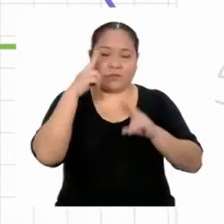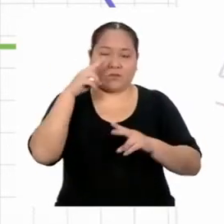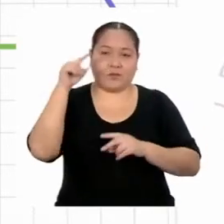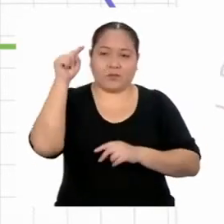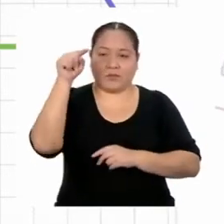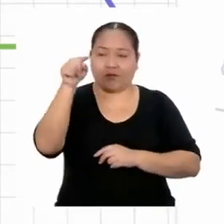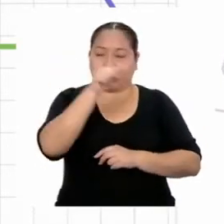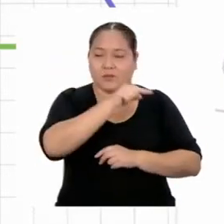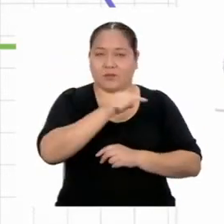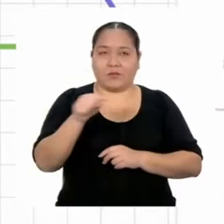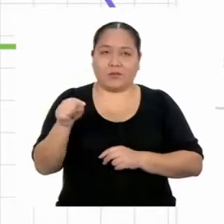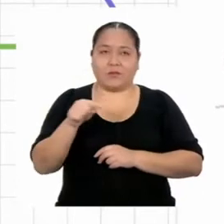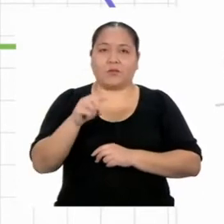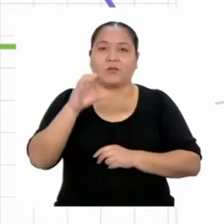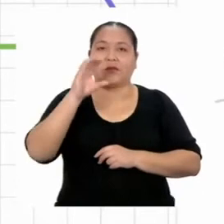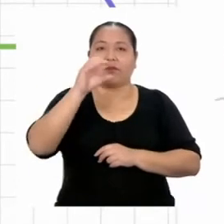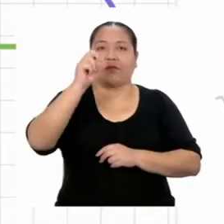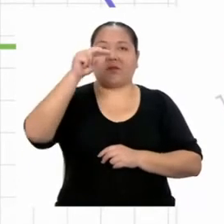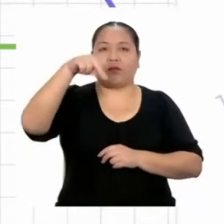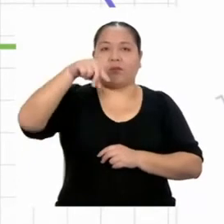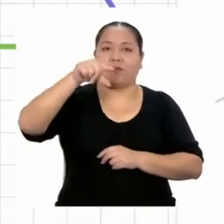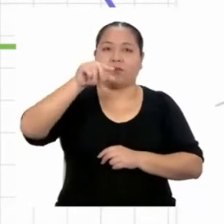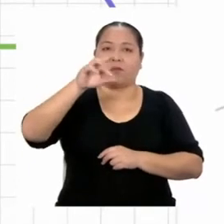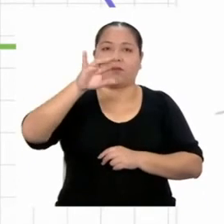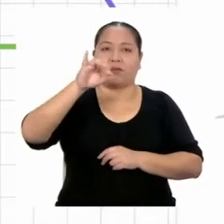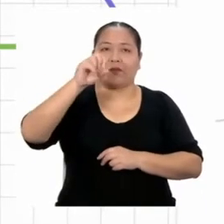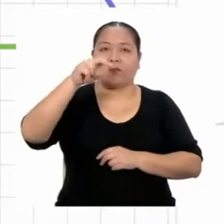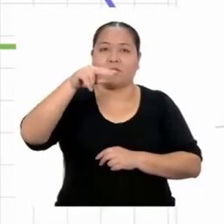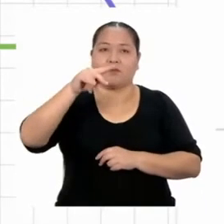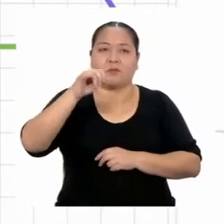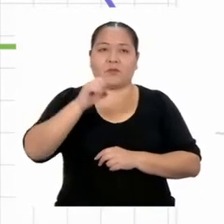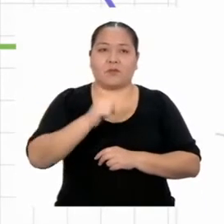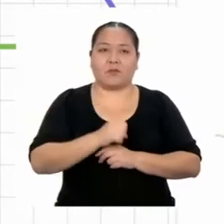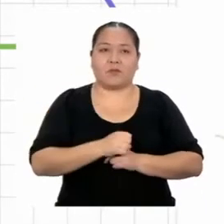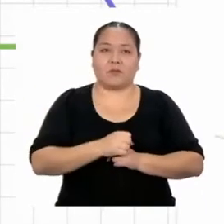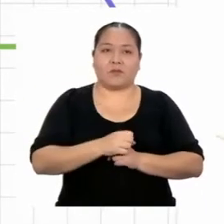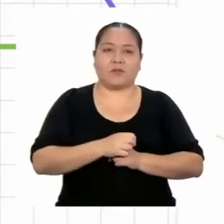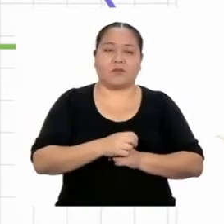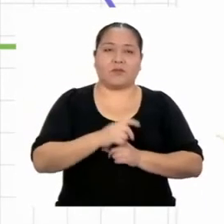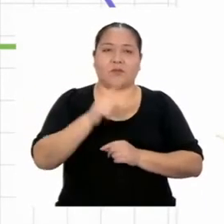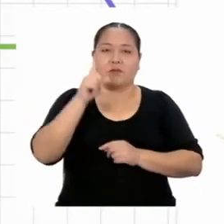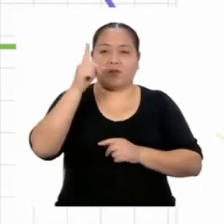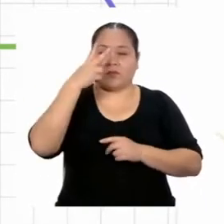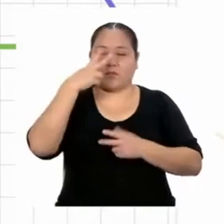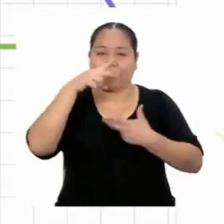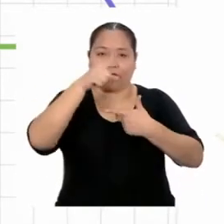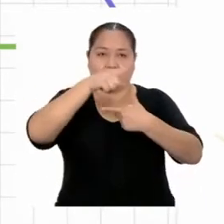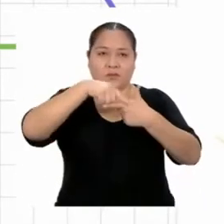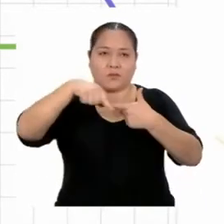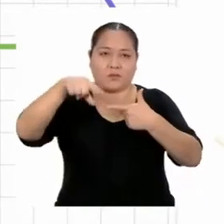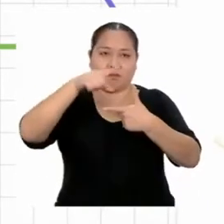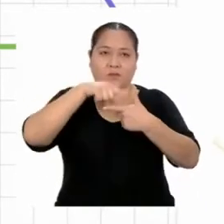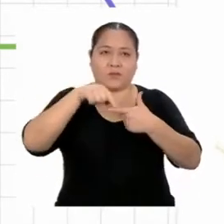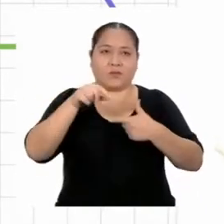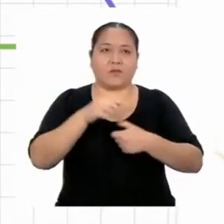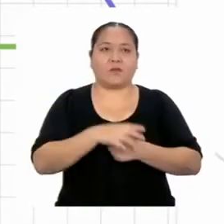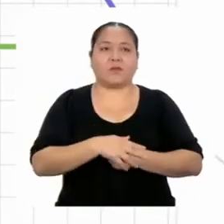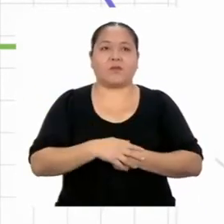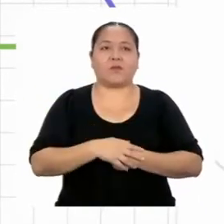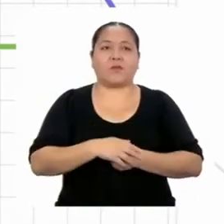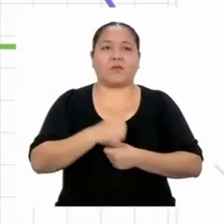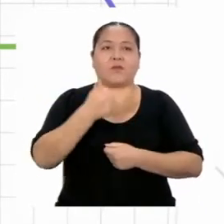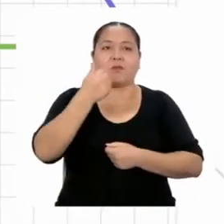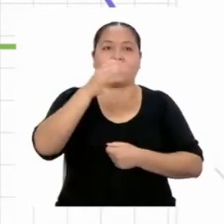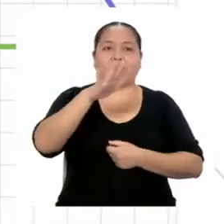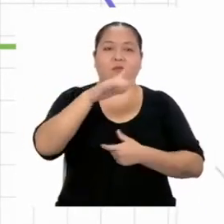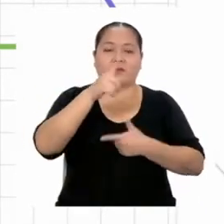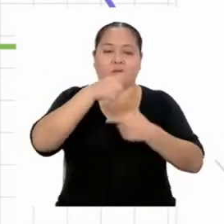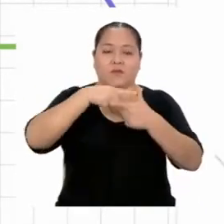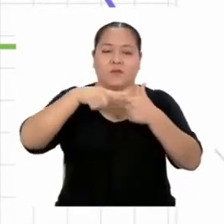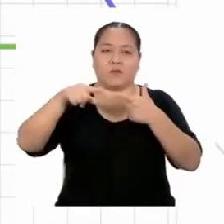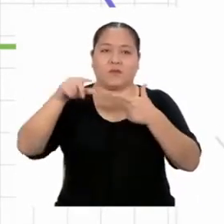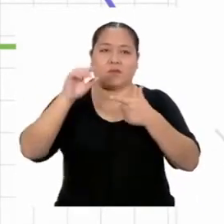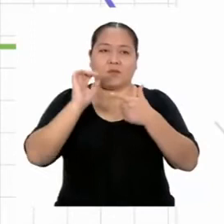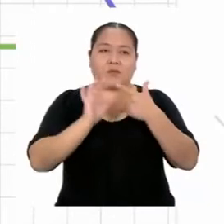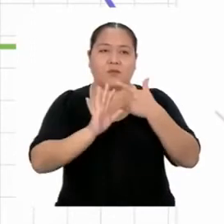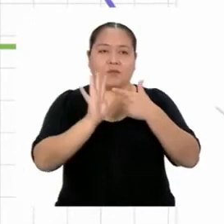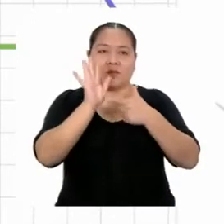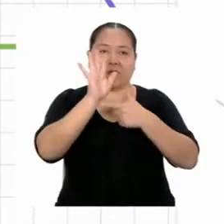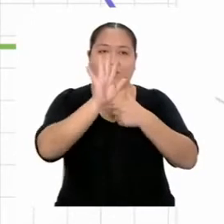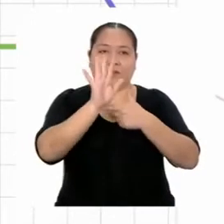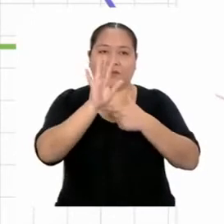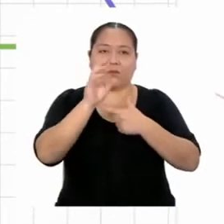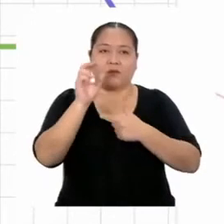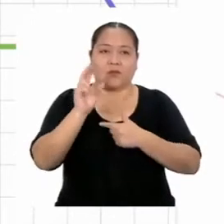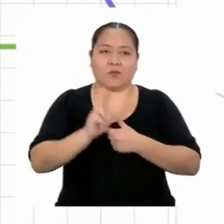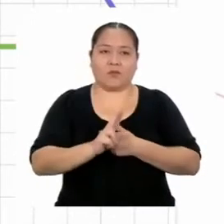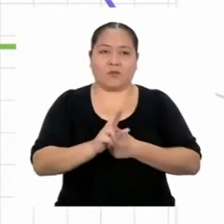esos dos lados son congruentes. Y los sacamos haciendo la división, ¿cierto? 15 sobre 5 es 3,